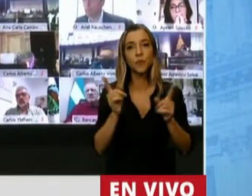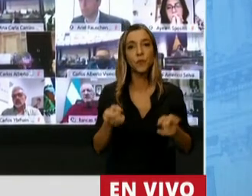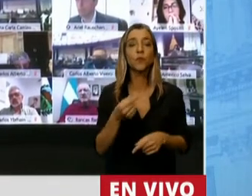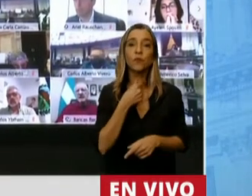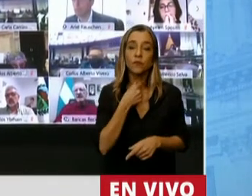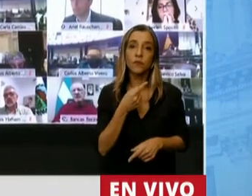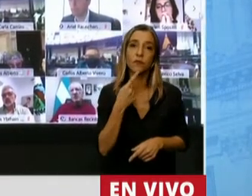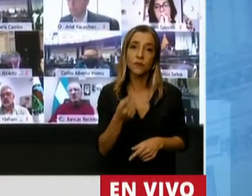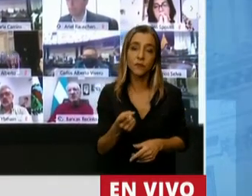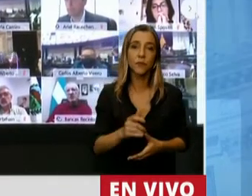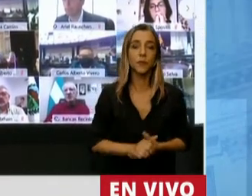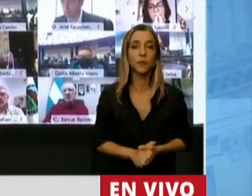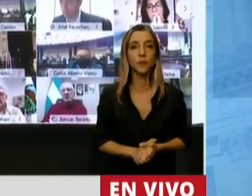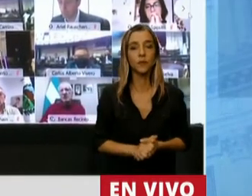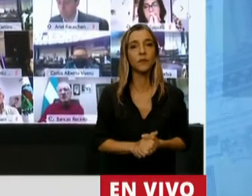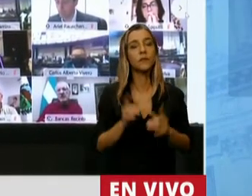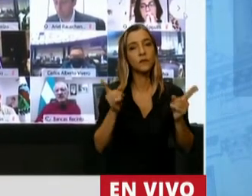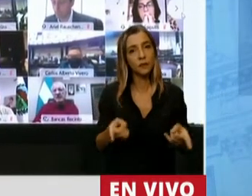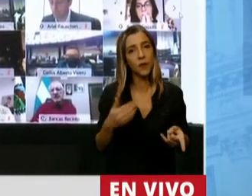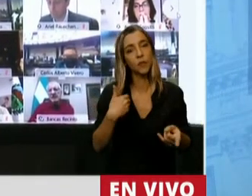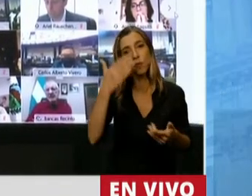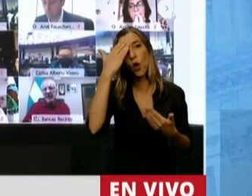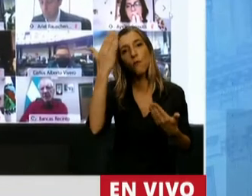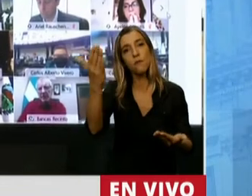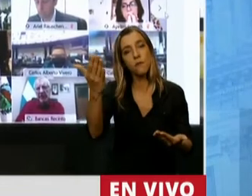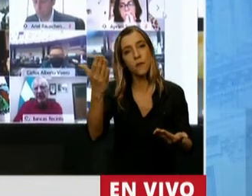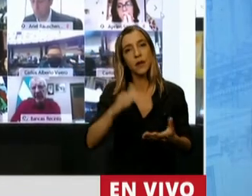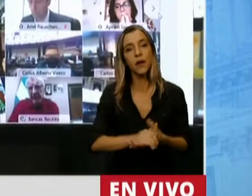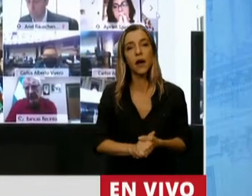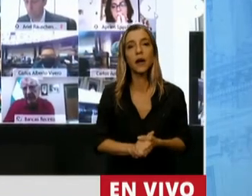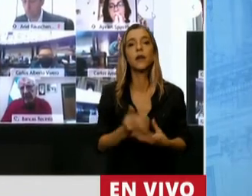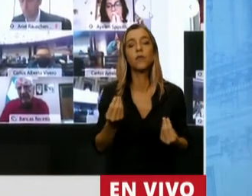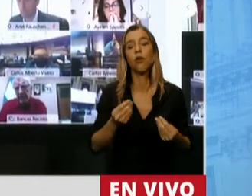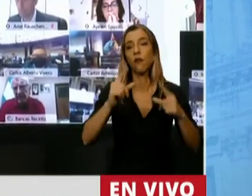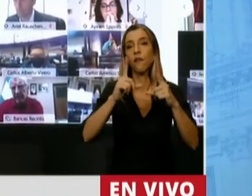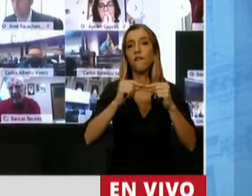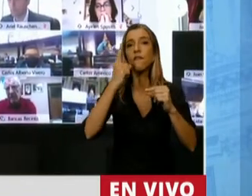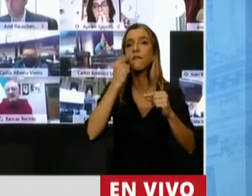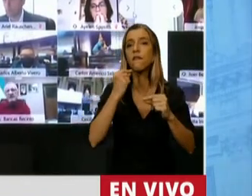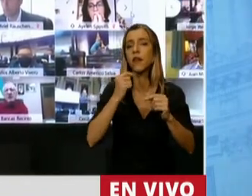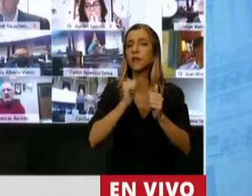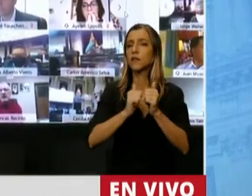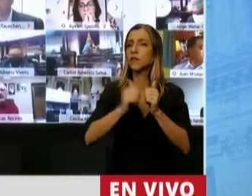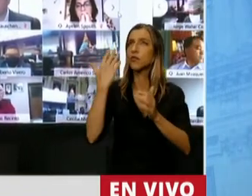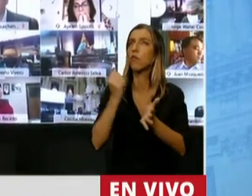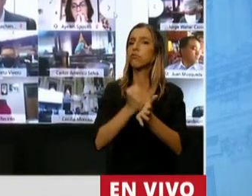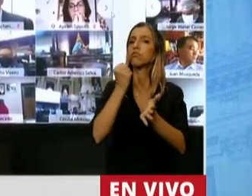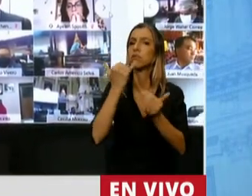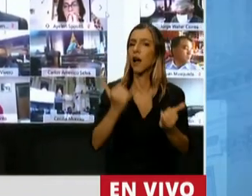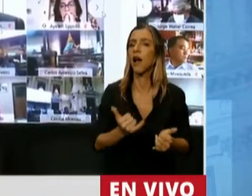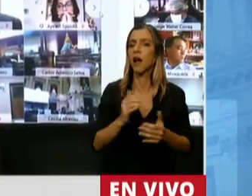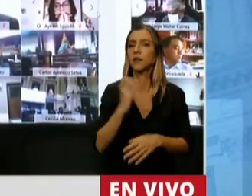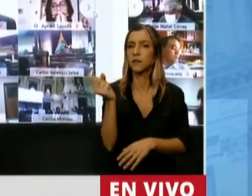cortito, de rendir también un homenaje a una fecha histórica para el país y